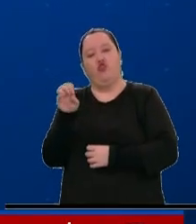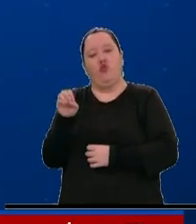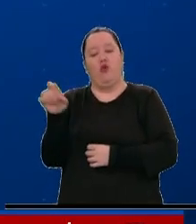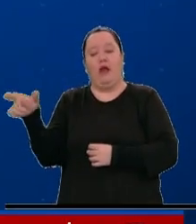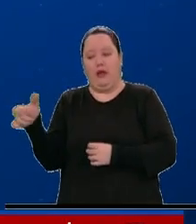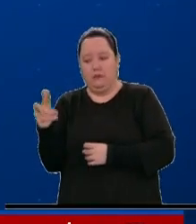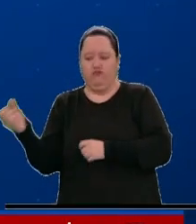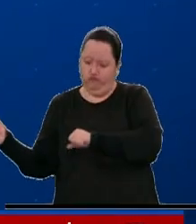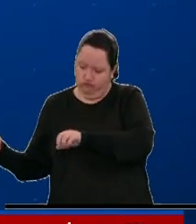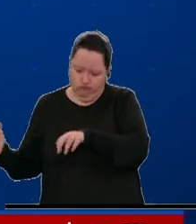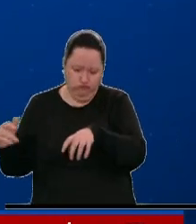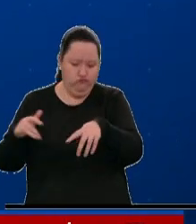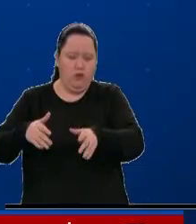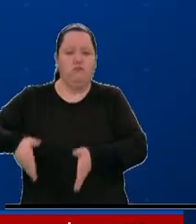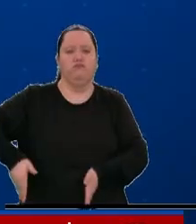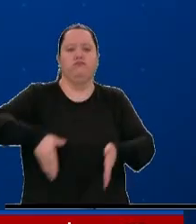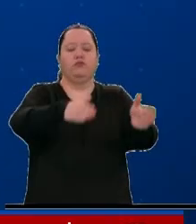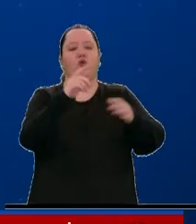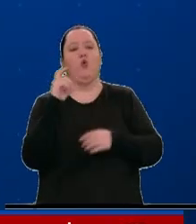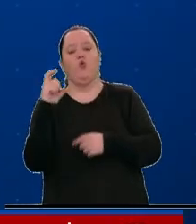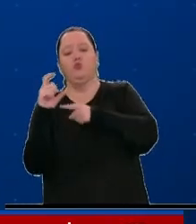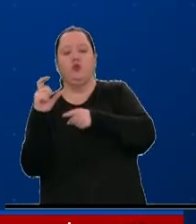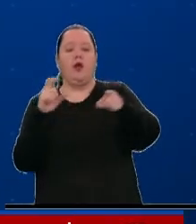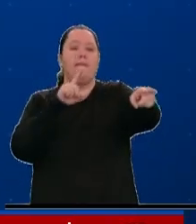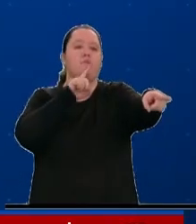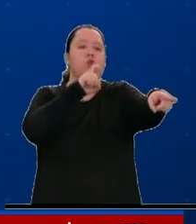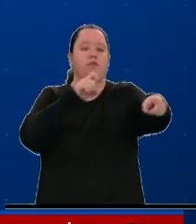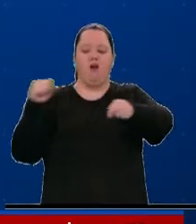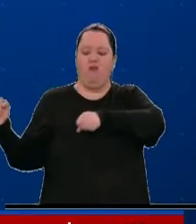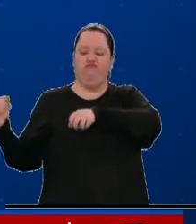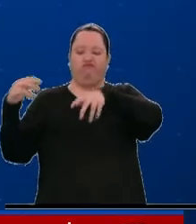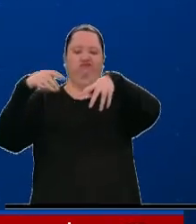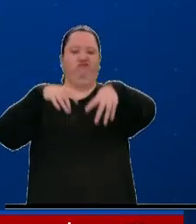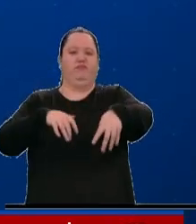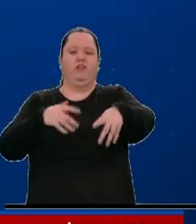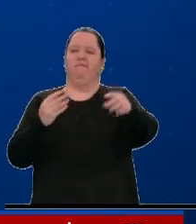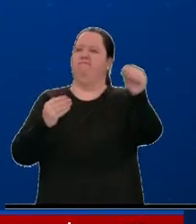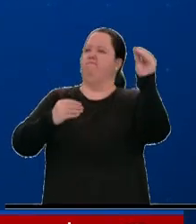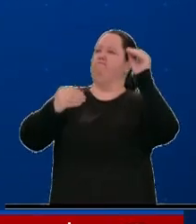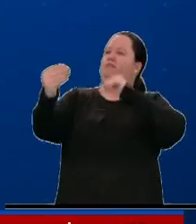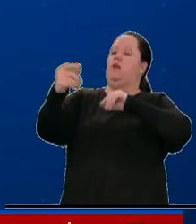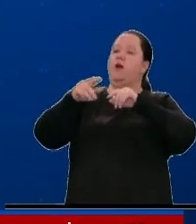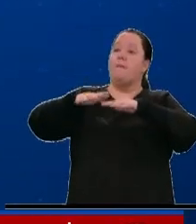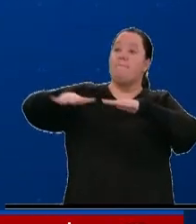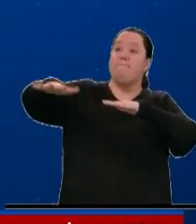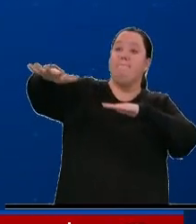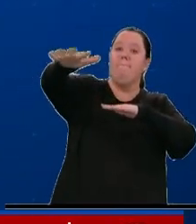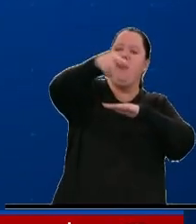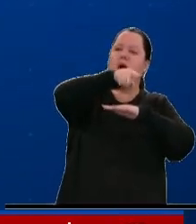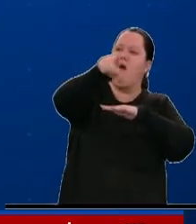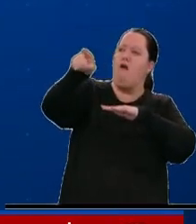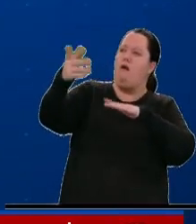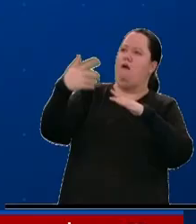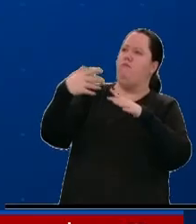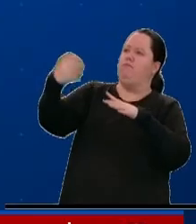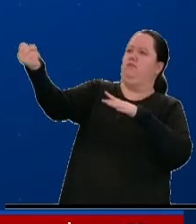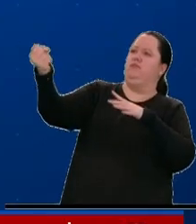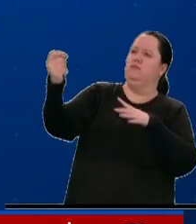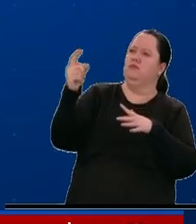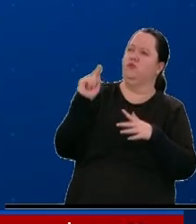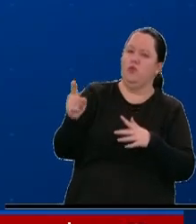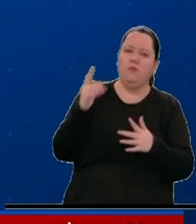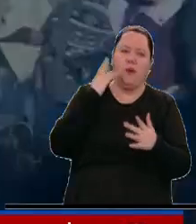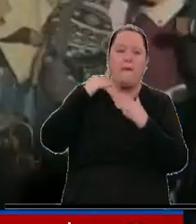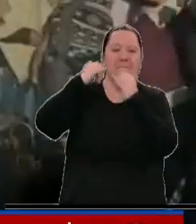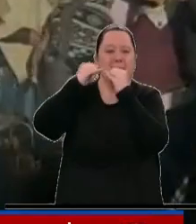salieron a bloquear la vía Cúcuta-Bucaramanga para rechazar que algunas hectáreas les hayan sido quitadas por la